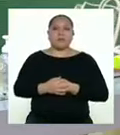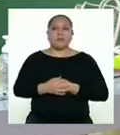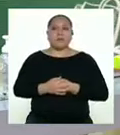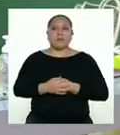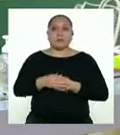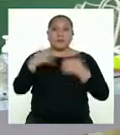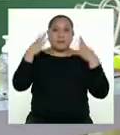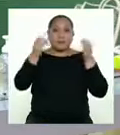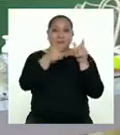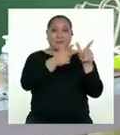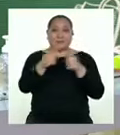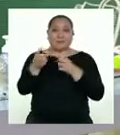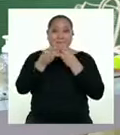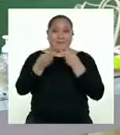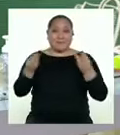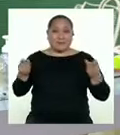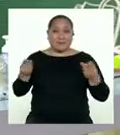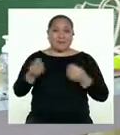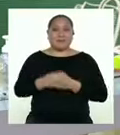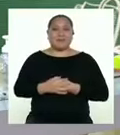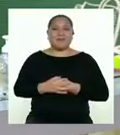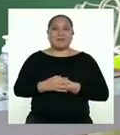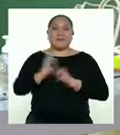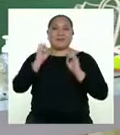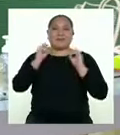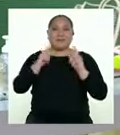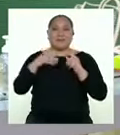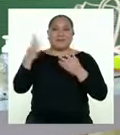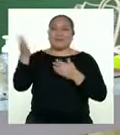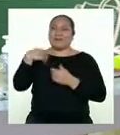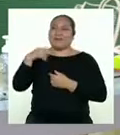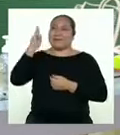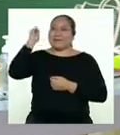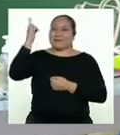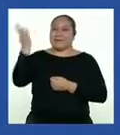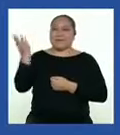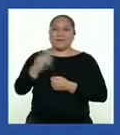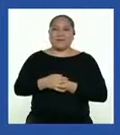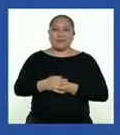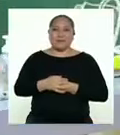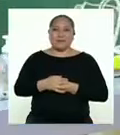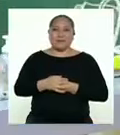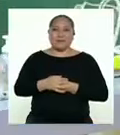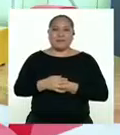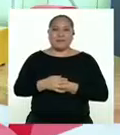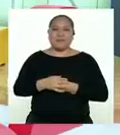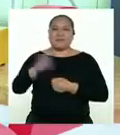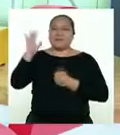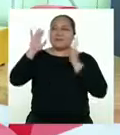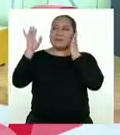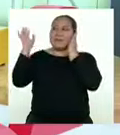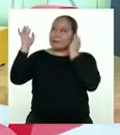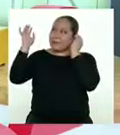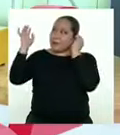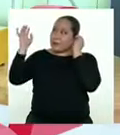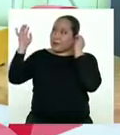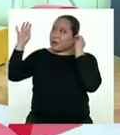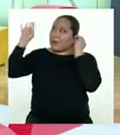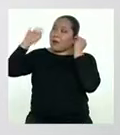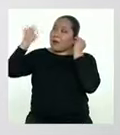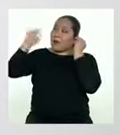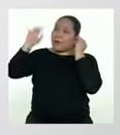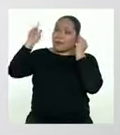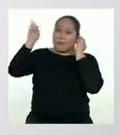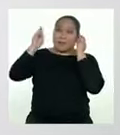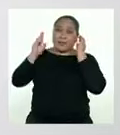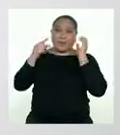¿Tienen todos sus materiales a la mano? Entonces, vamos con la profesora que nos acompañará hoy. Hola, profesora. ¿Interrumpimos?